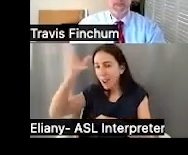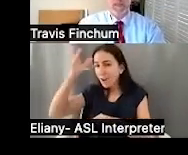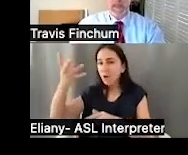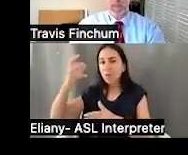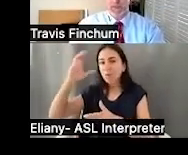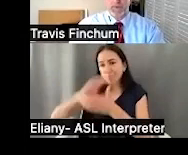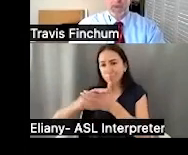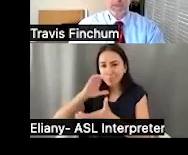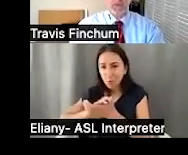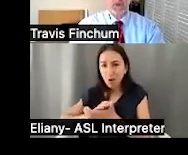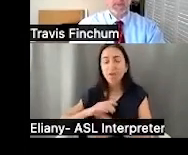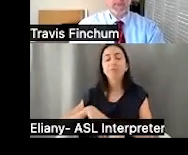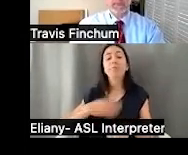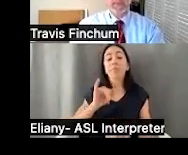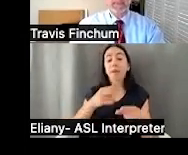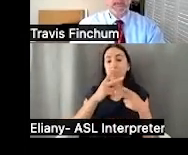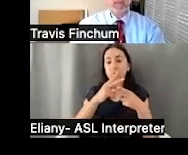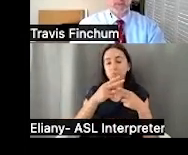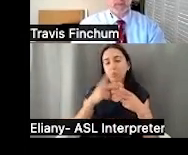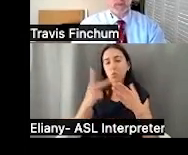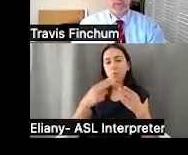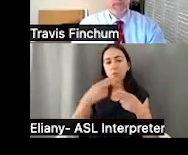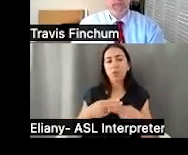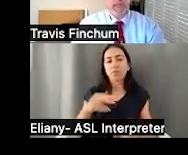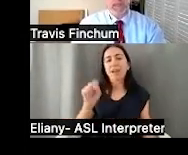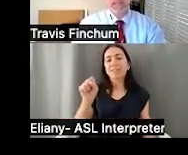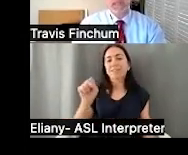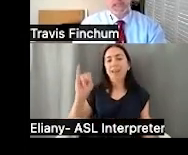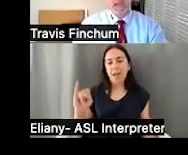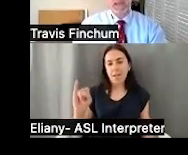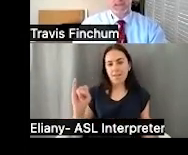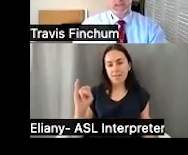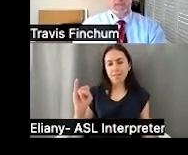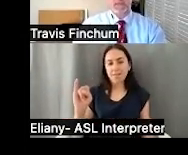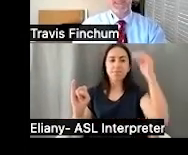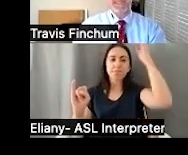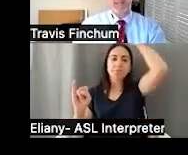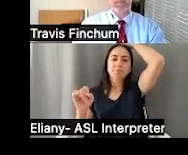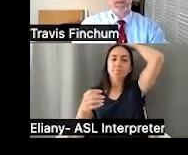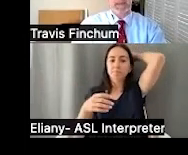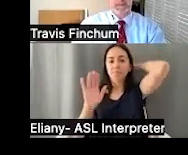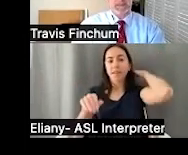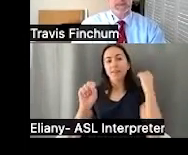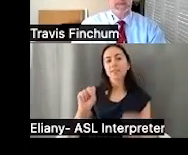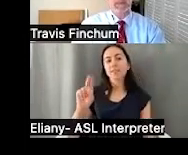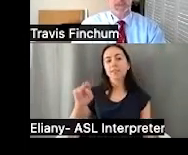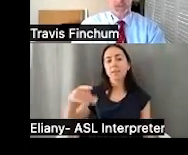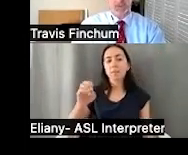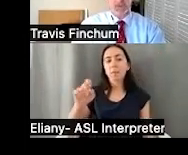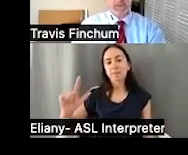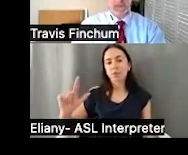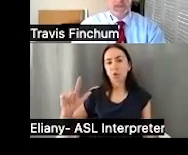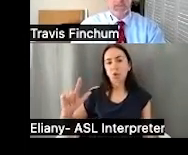cualquier otra persona. Por ejemplo, un cónyuge, un padre. Ese programa se llama el programa de SSI.